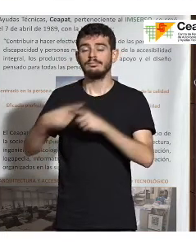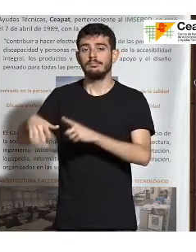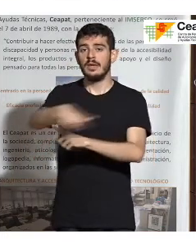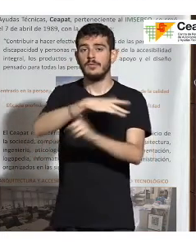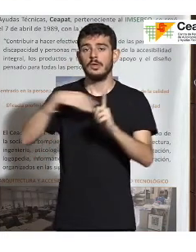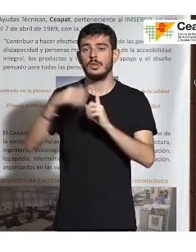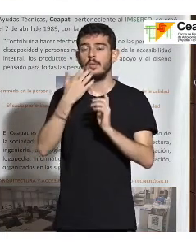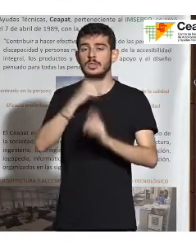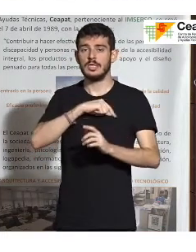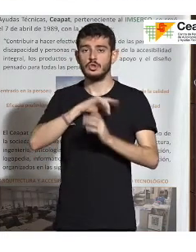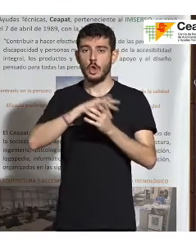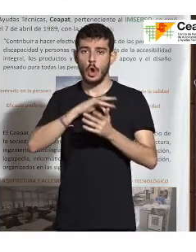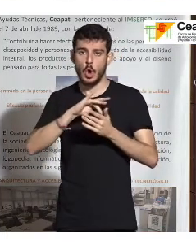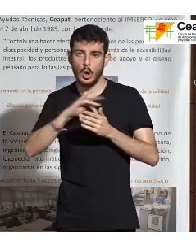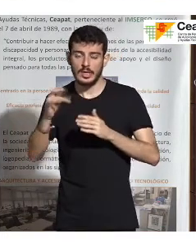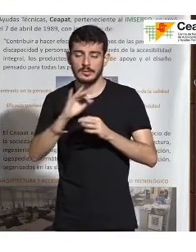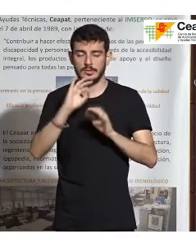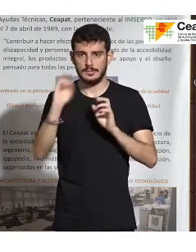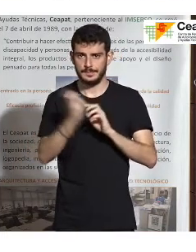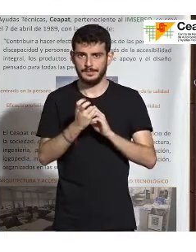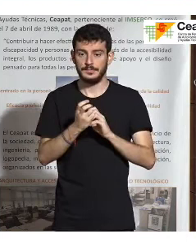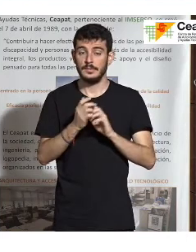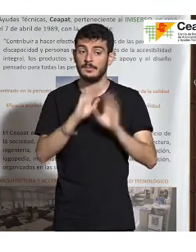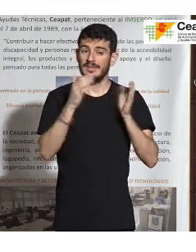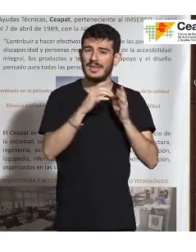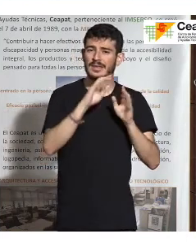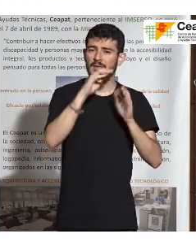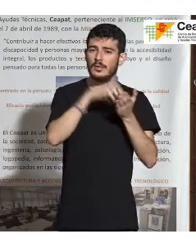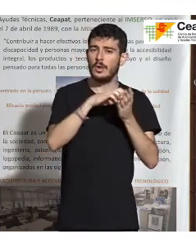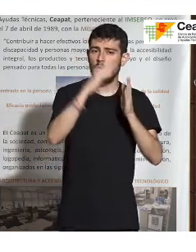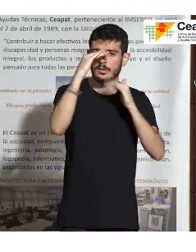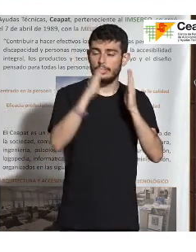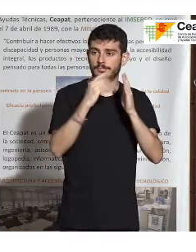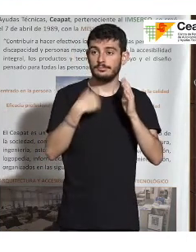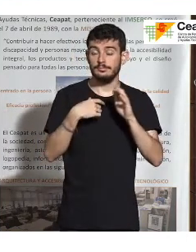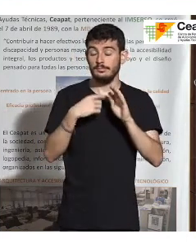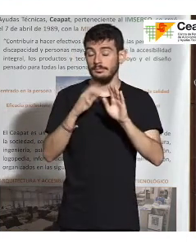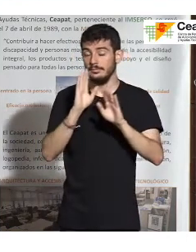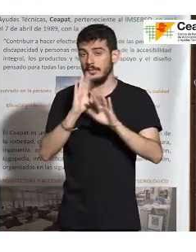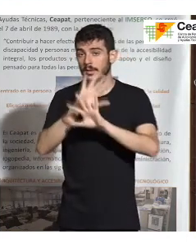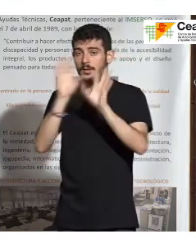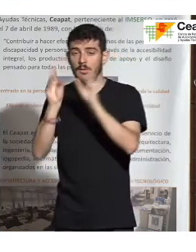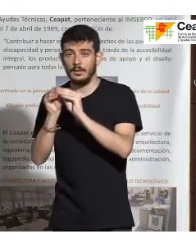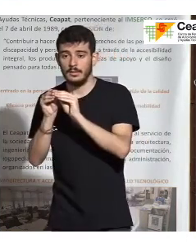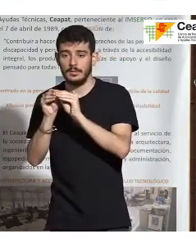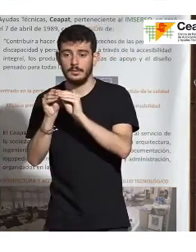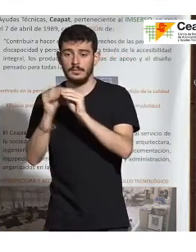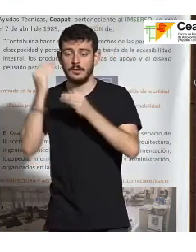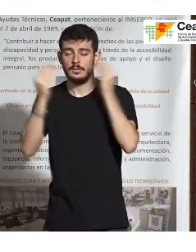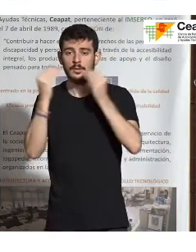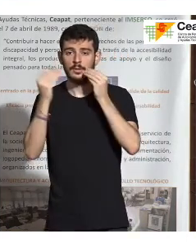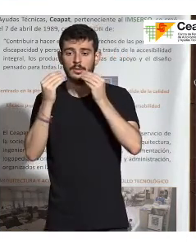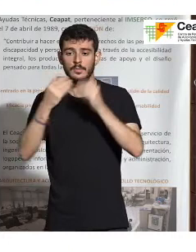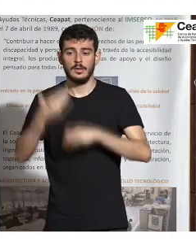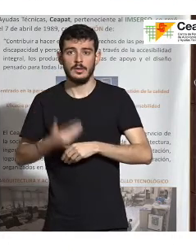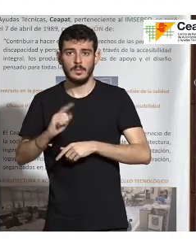sensores. Respecto al centro de atención, uno de los aspectos, he hecho un resumen de lo que considero que es más relevante y quizás